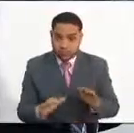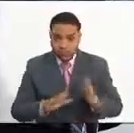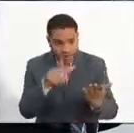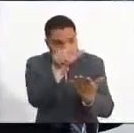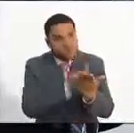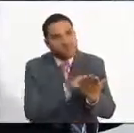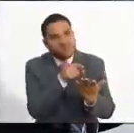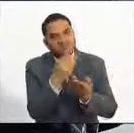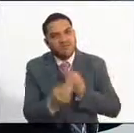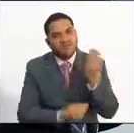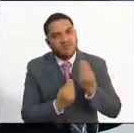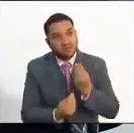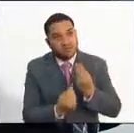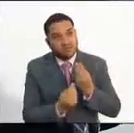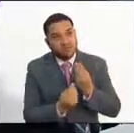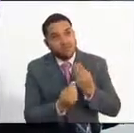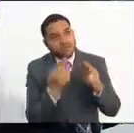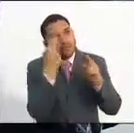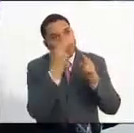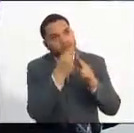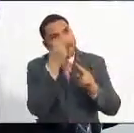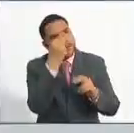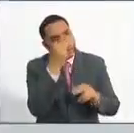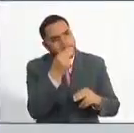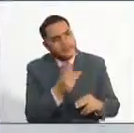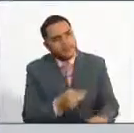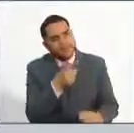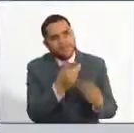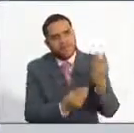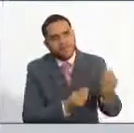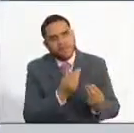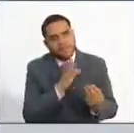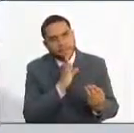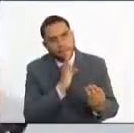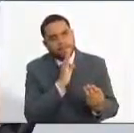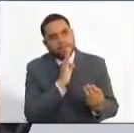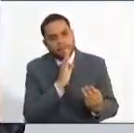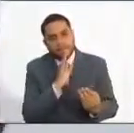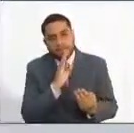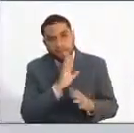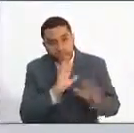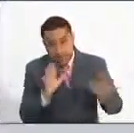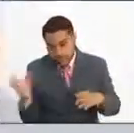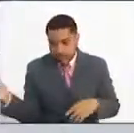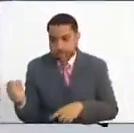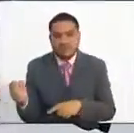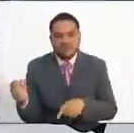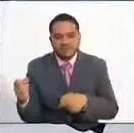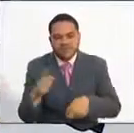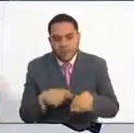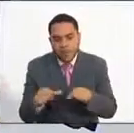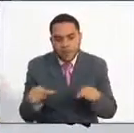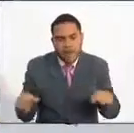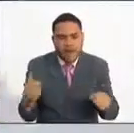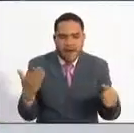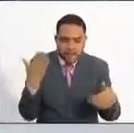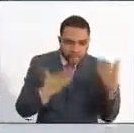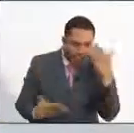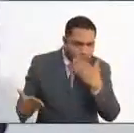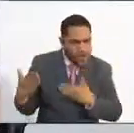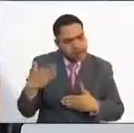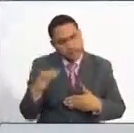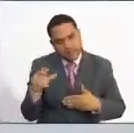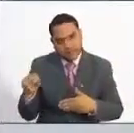nombra a las personas, nombra a las personas, entra en un periodo de prueba, periodo de prueba regularmente de seis meses,